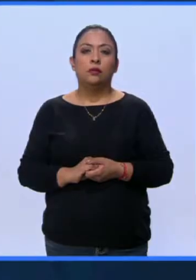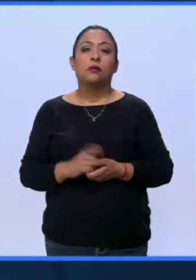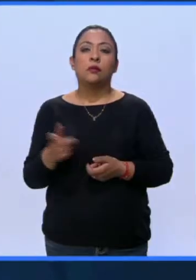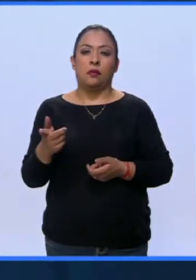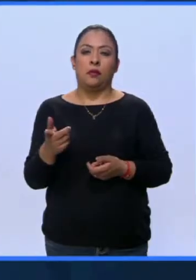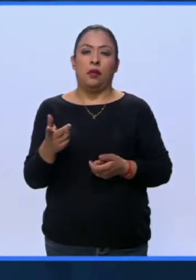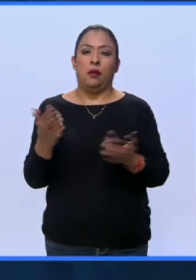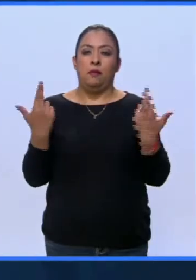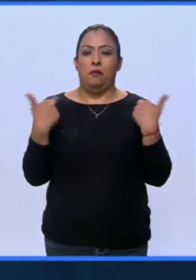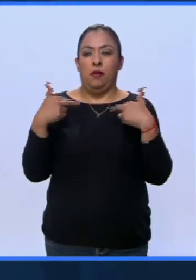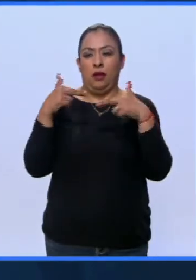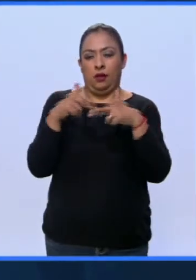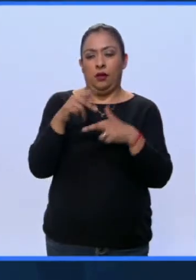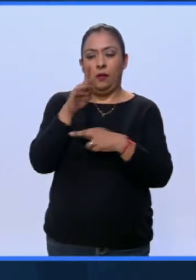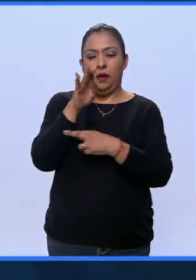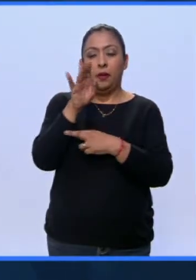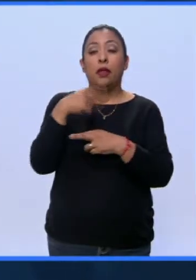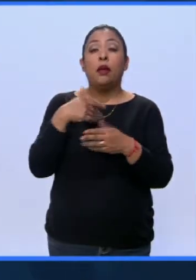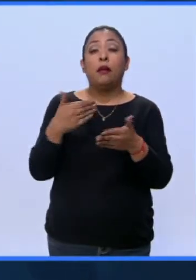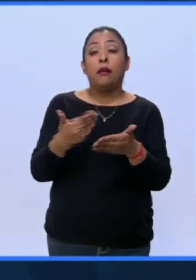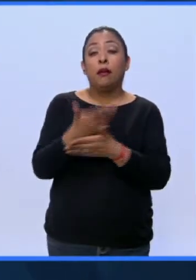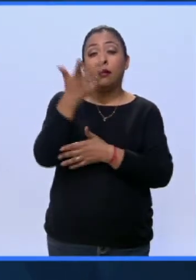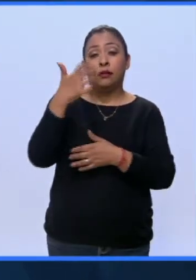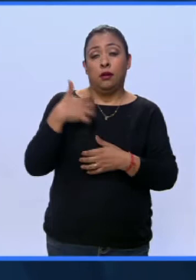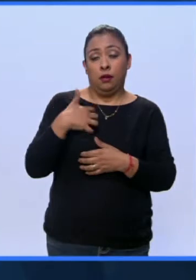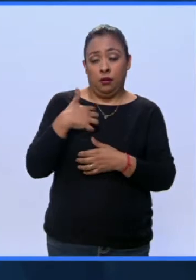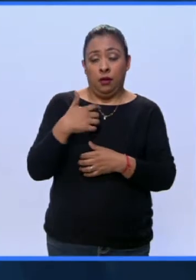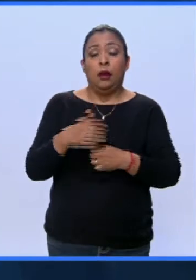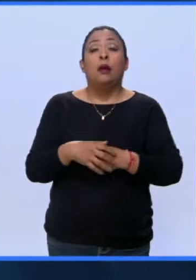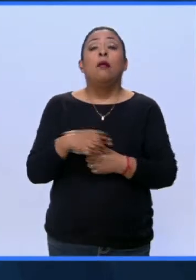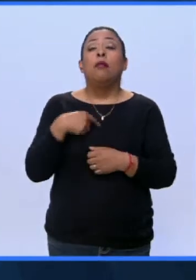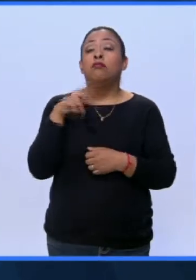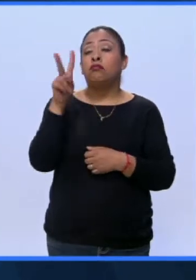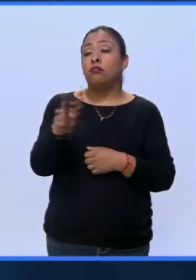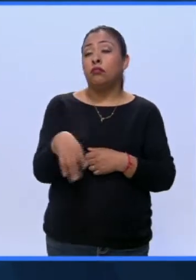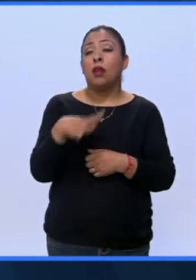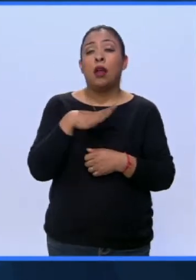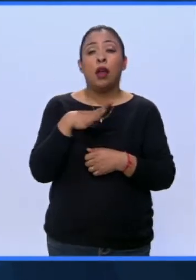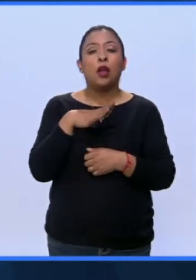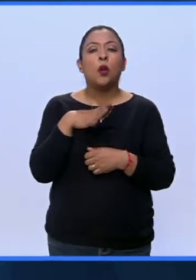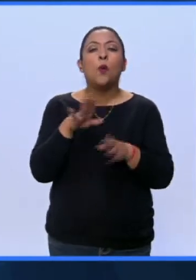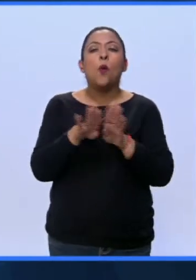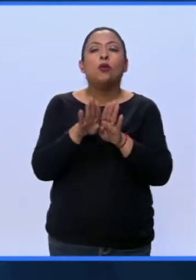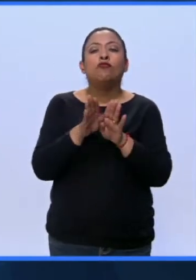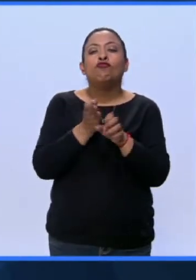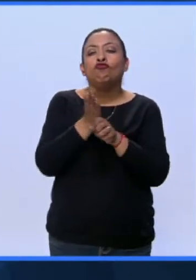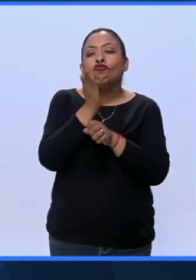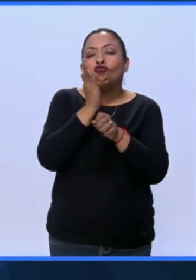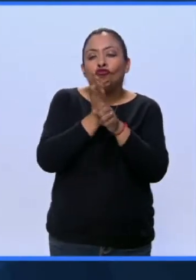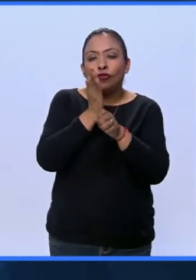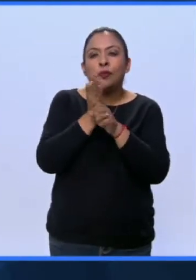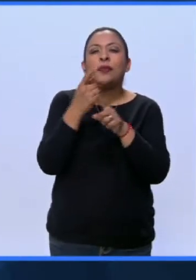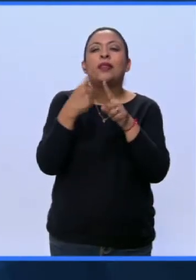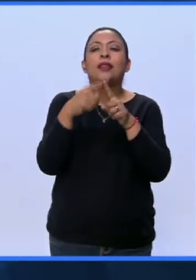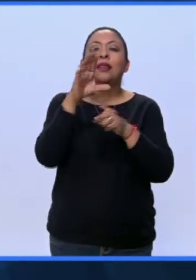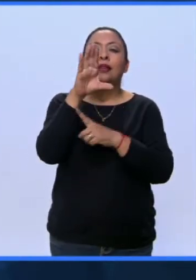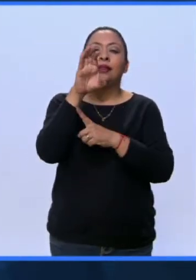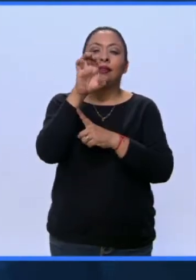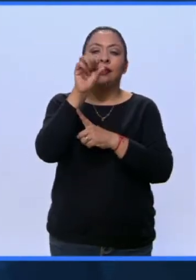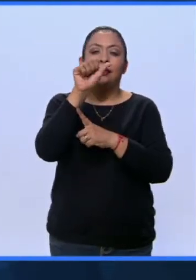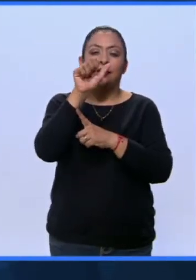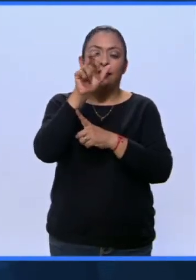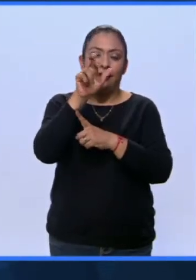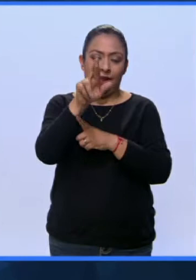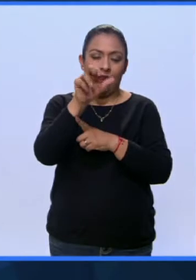Maestro de la brevedad, nacido en Argentina y poseedor de una original vena humorística. ¿De quién estoy hablando? César Aira,